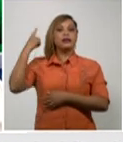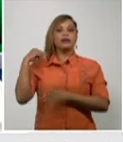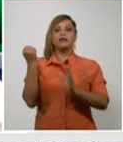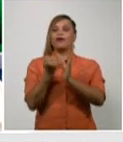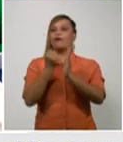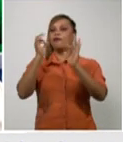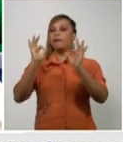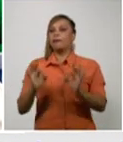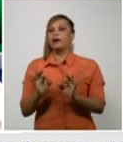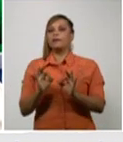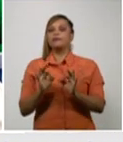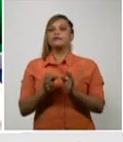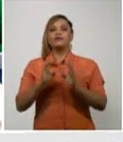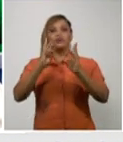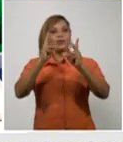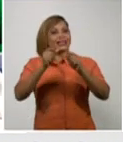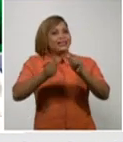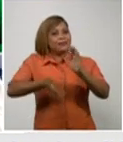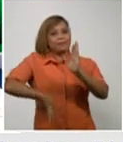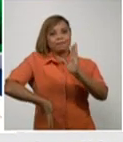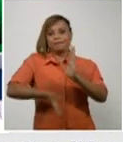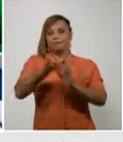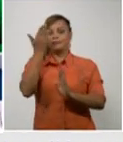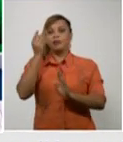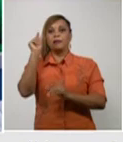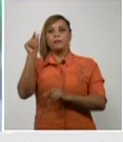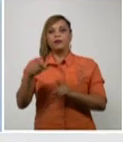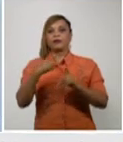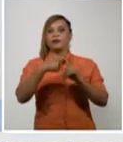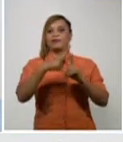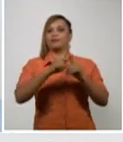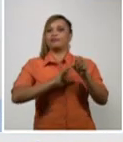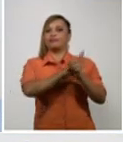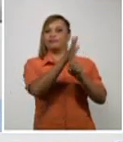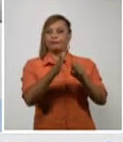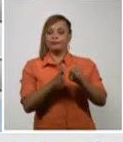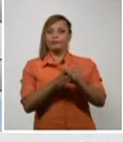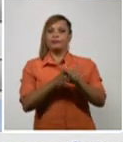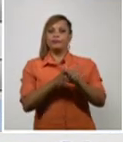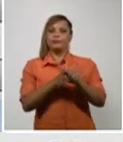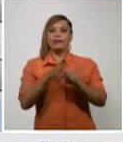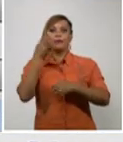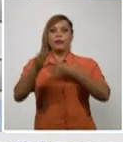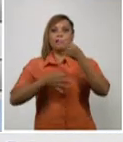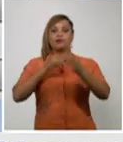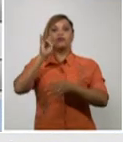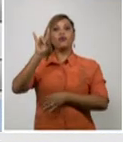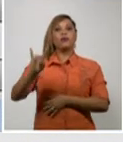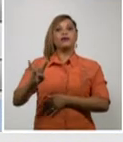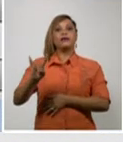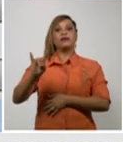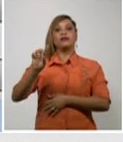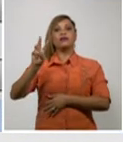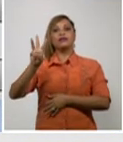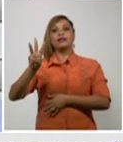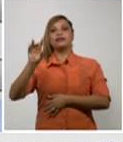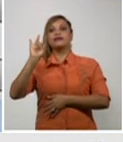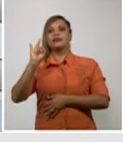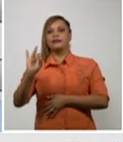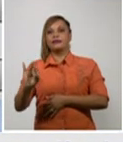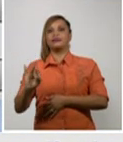una cifra muy elevada de personas con la COVID estamos hablando de 937 personas